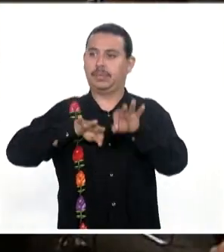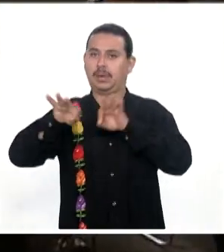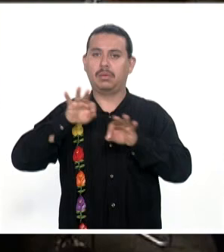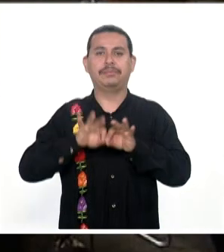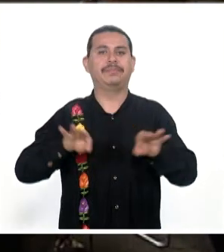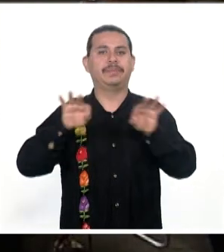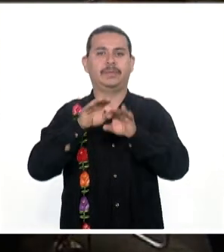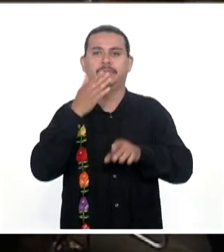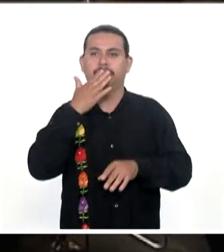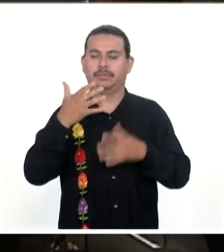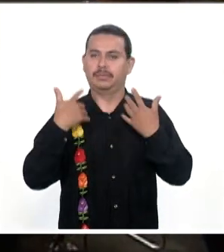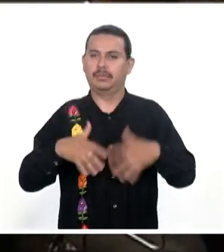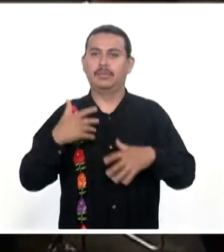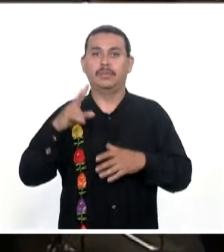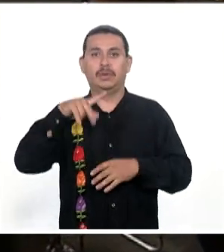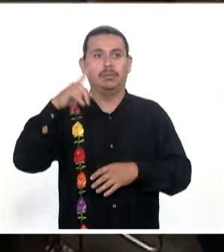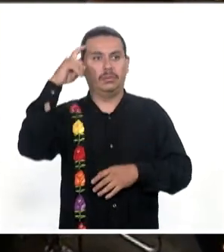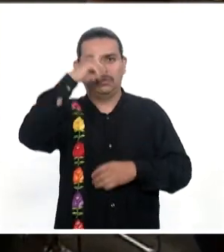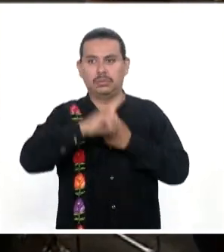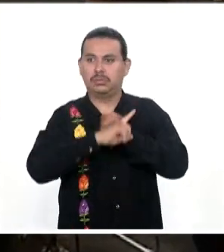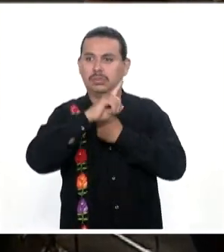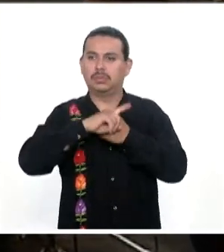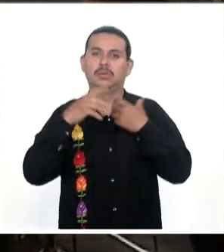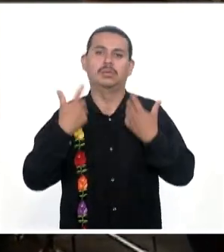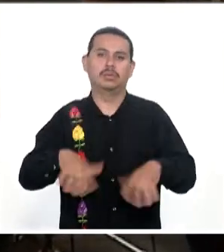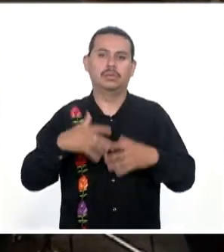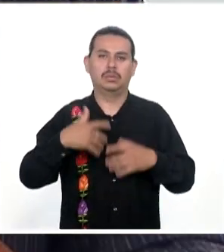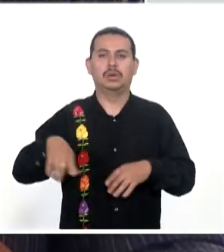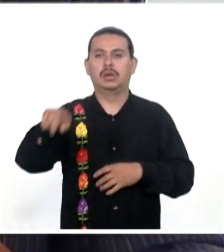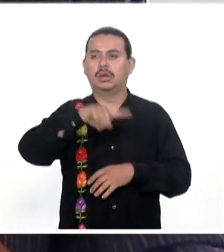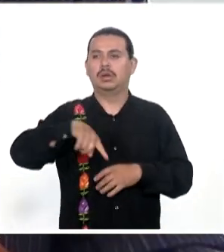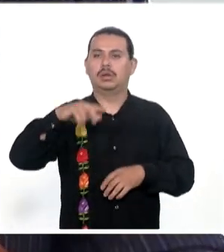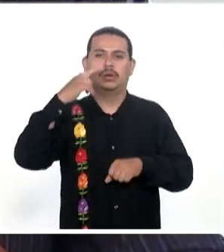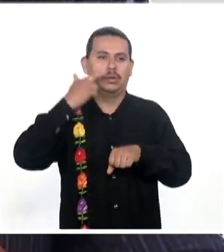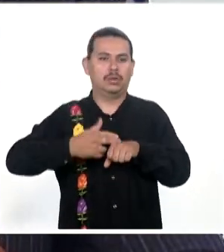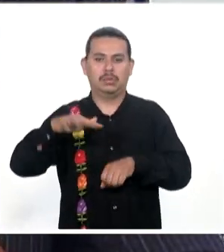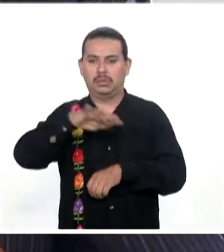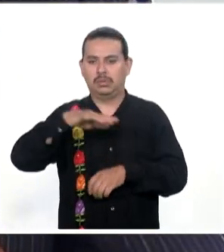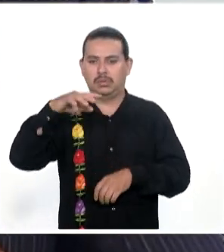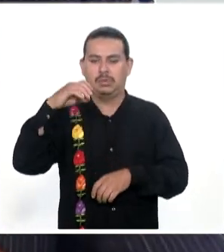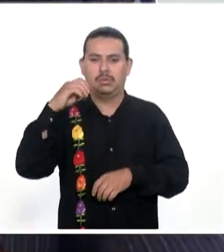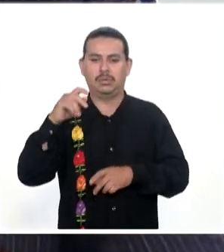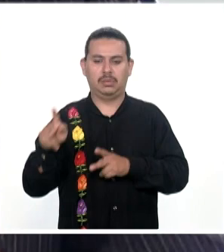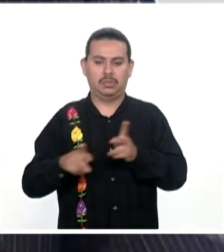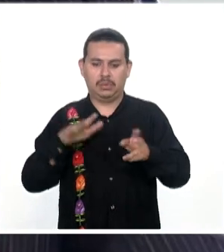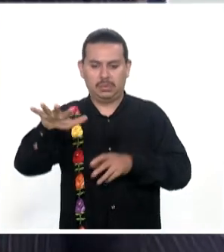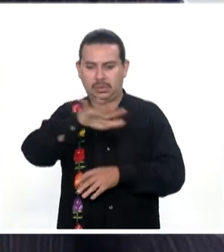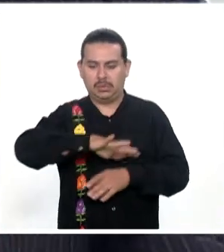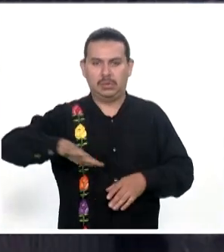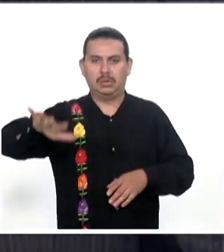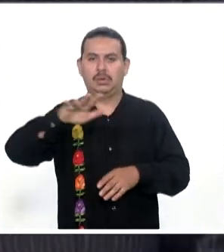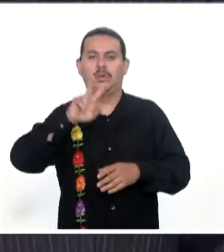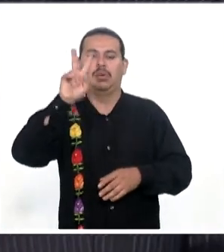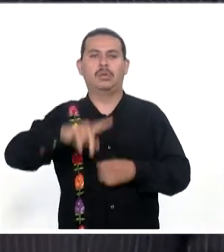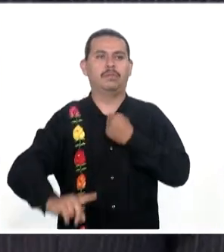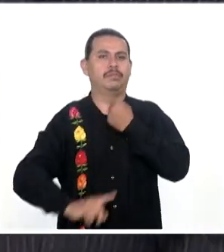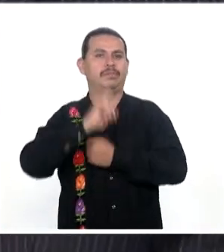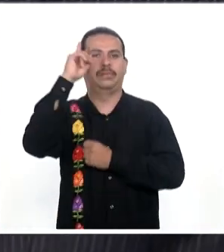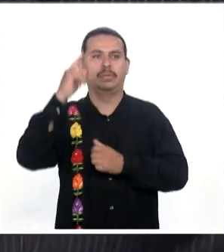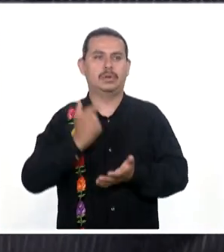En momentos Muy difíciles Para Nuestro Pueblo Cuando Enfrentamos